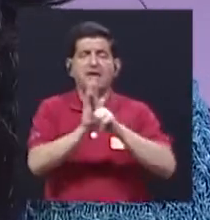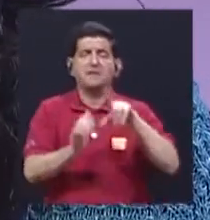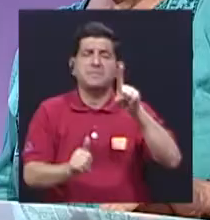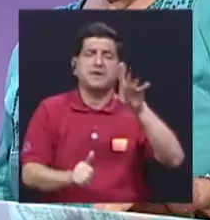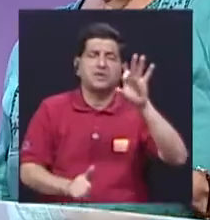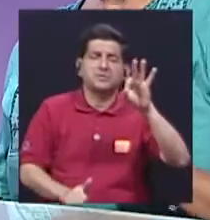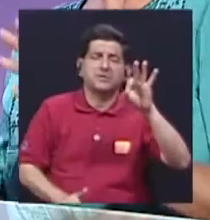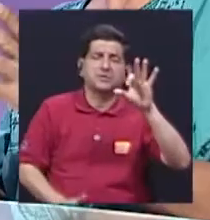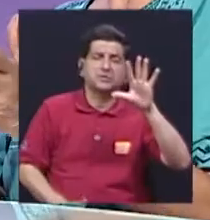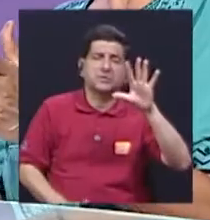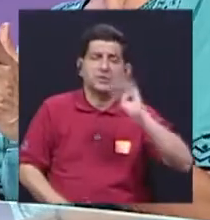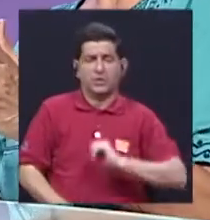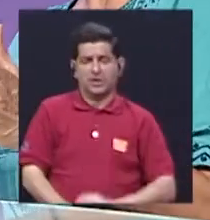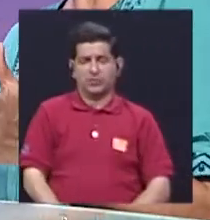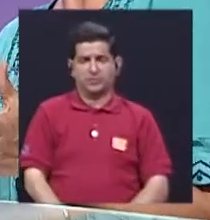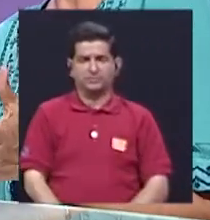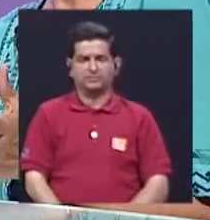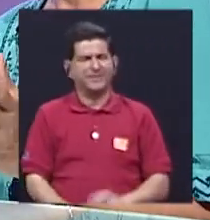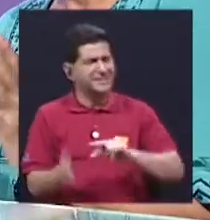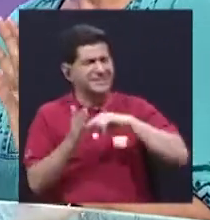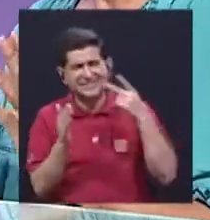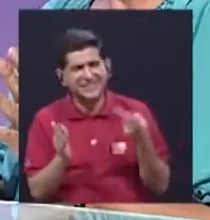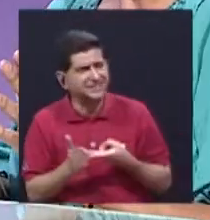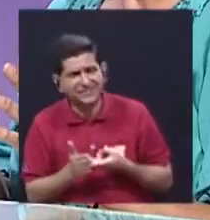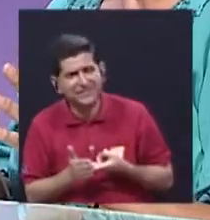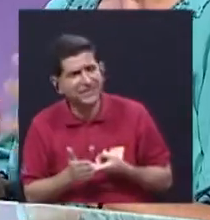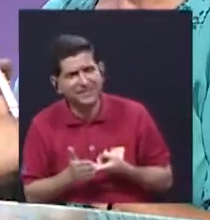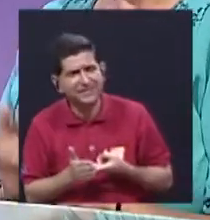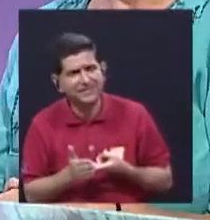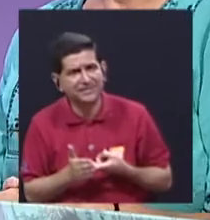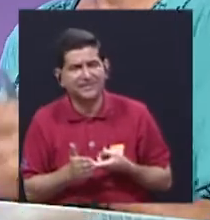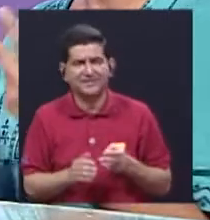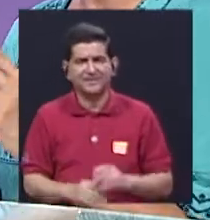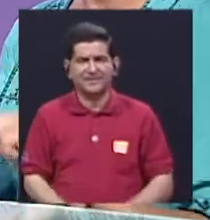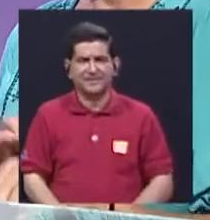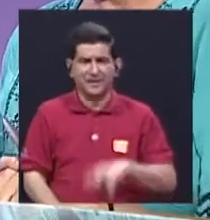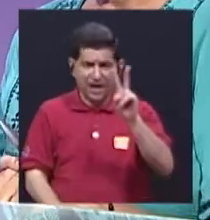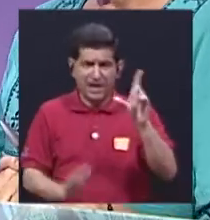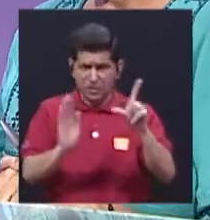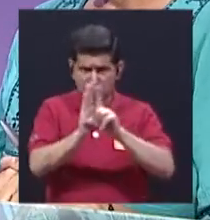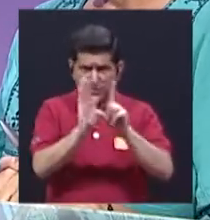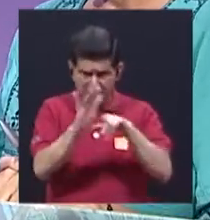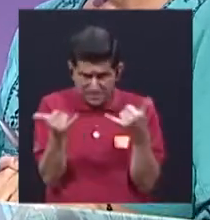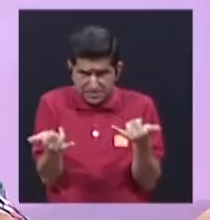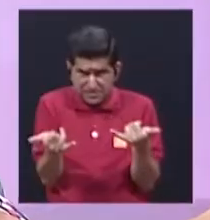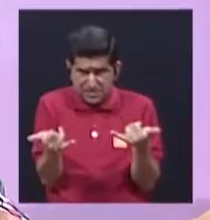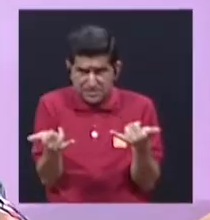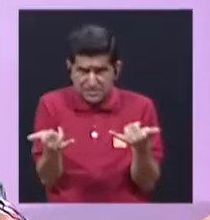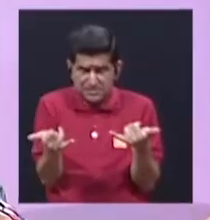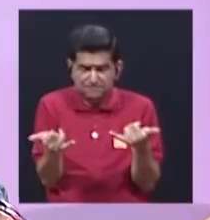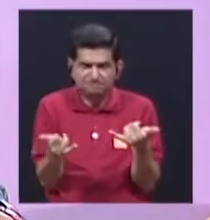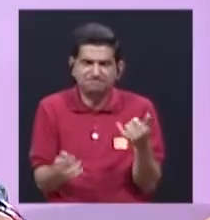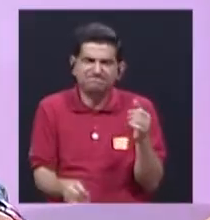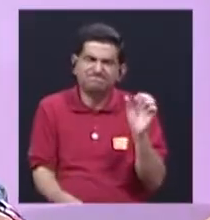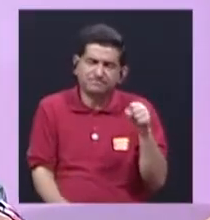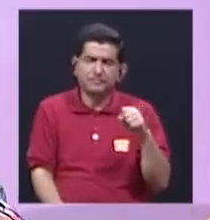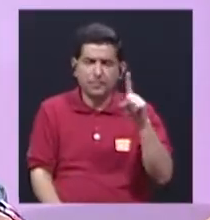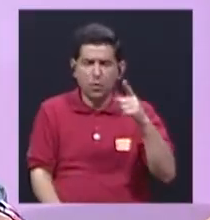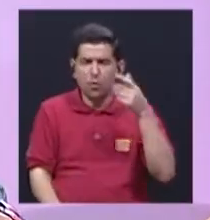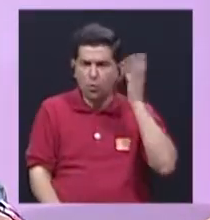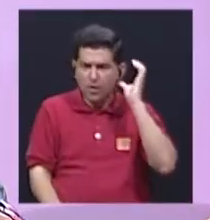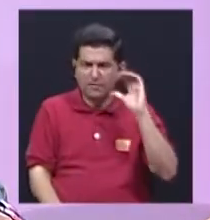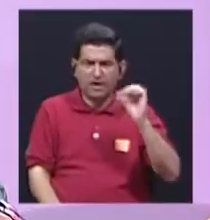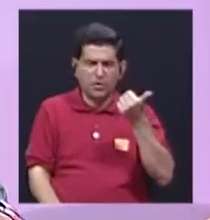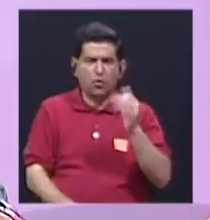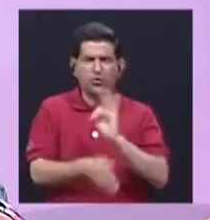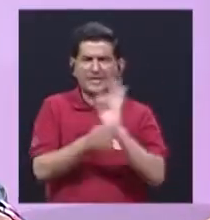54. Estamos, digamos, con dos leyes. Una de radio y otra